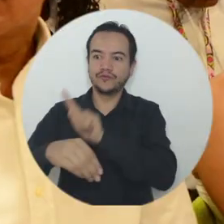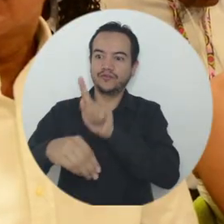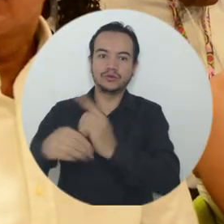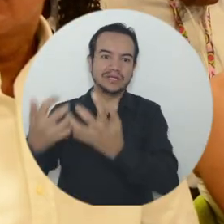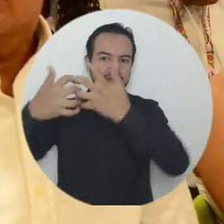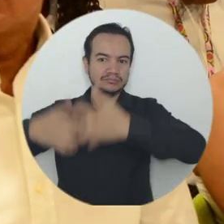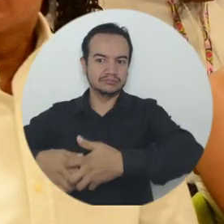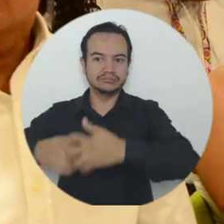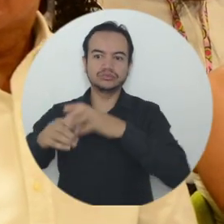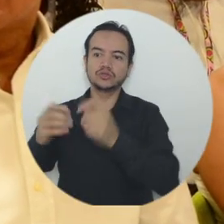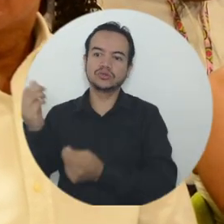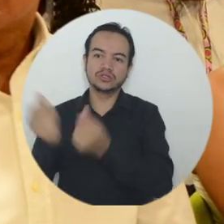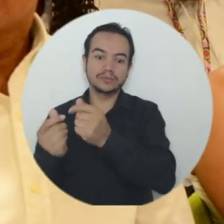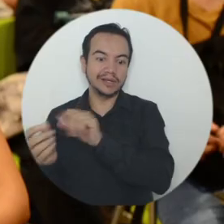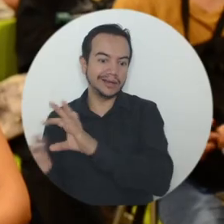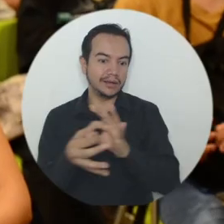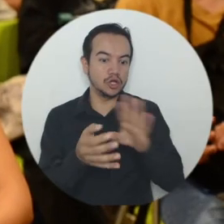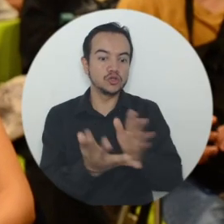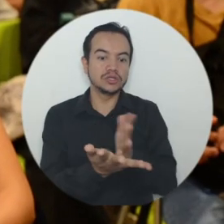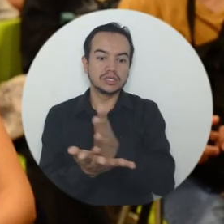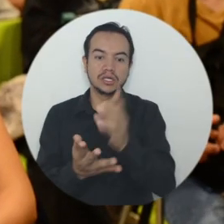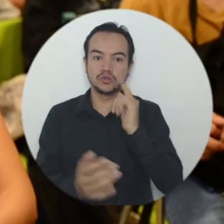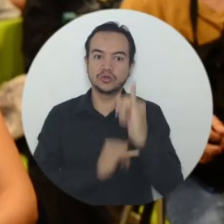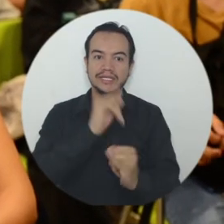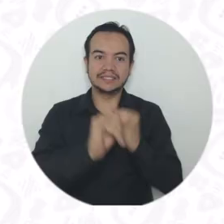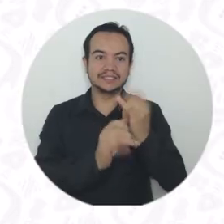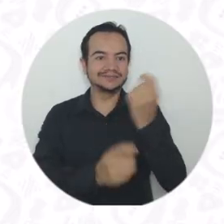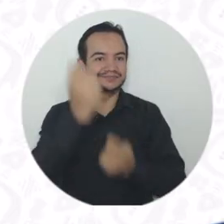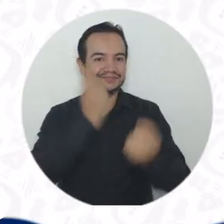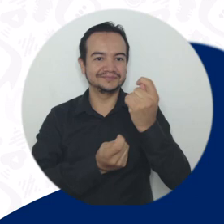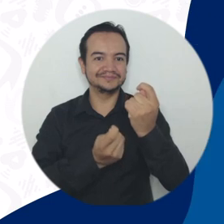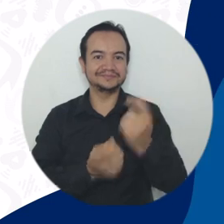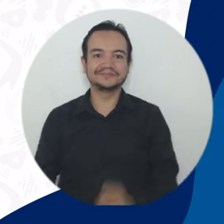de Ciencias Empresariales y Económicas a través del Programa de Negocios Internacionales.